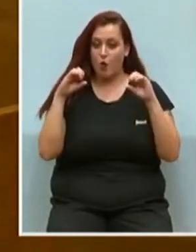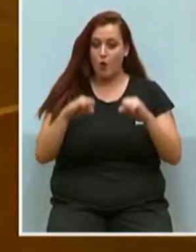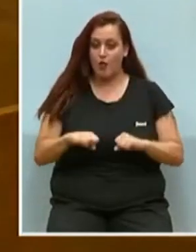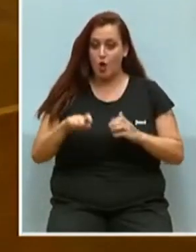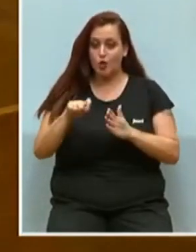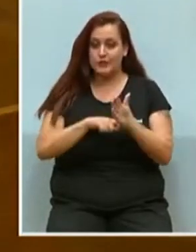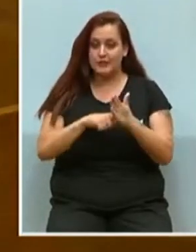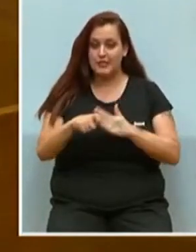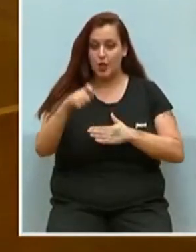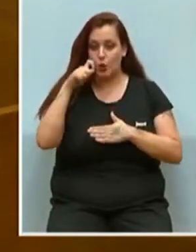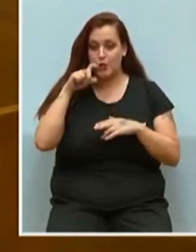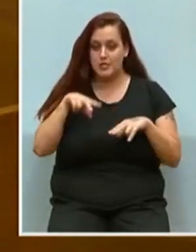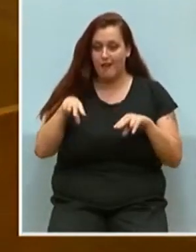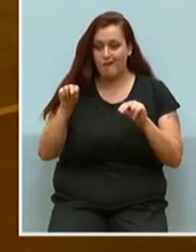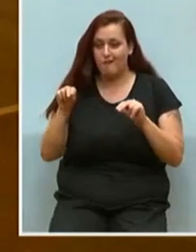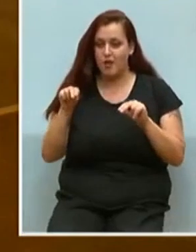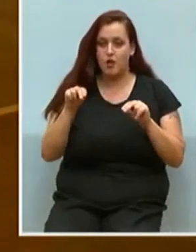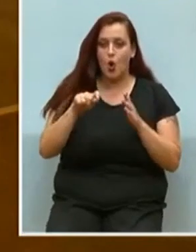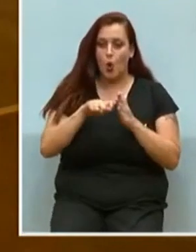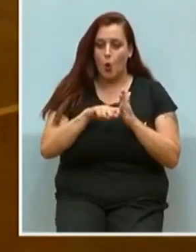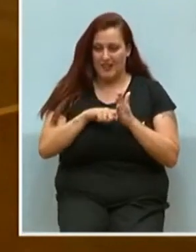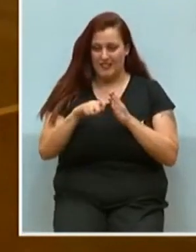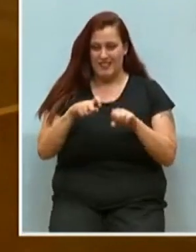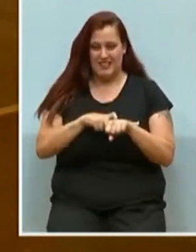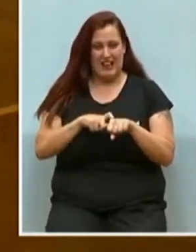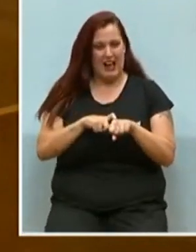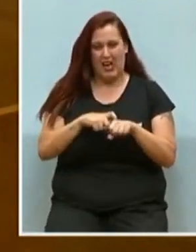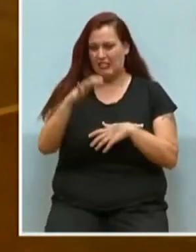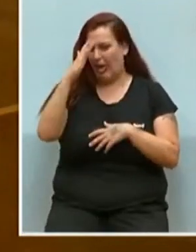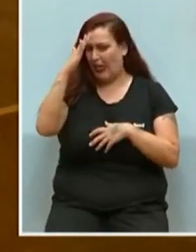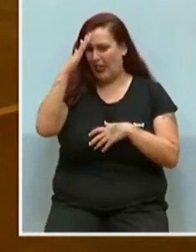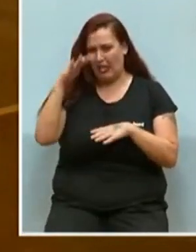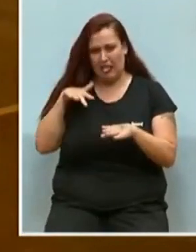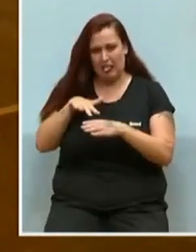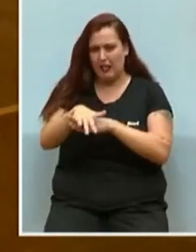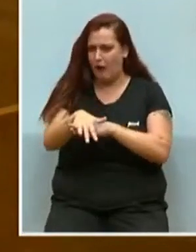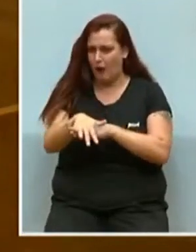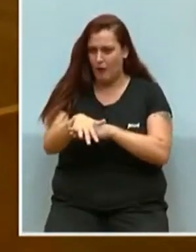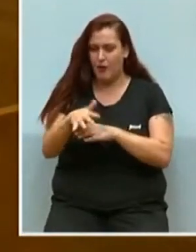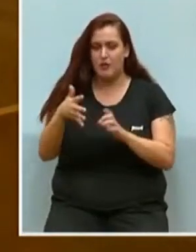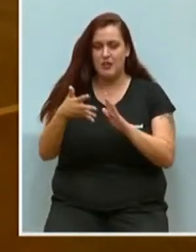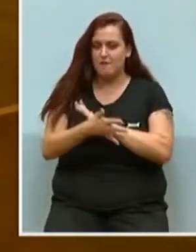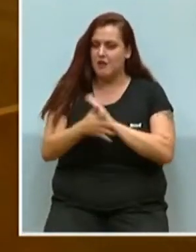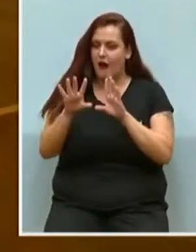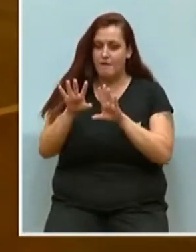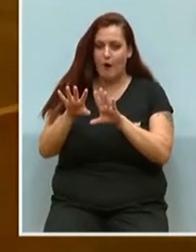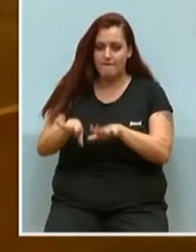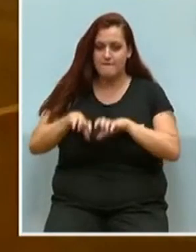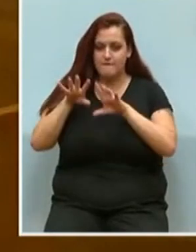la tasa turística. Una tasa con un marcado carácter ideológico, con un desmedido afán recaudatorio,